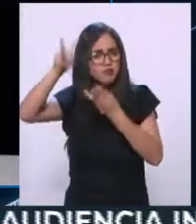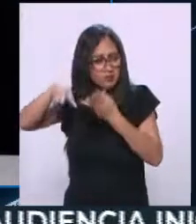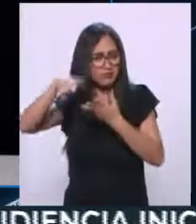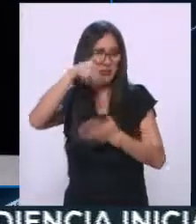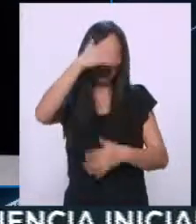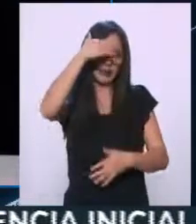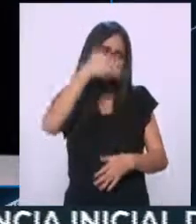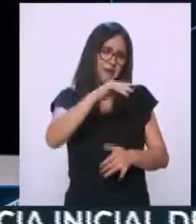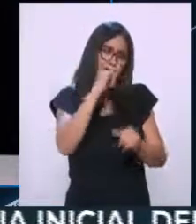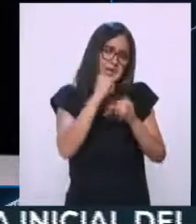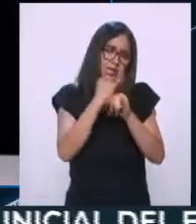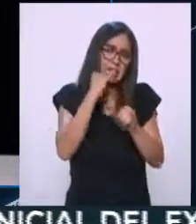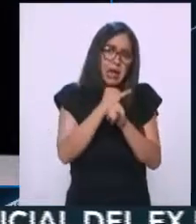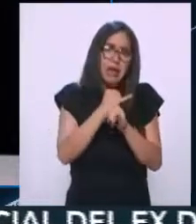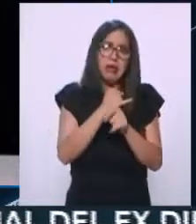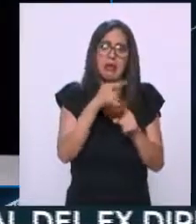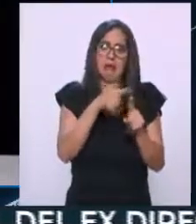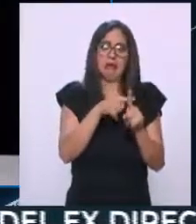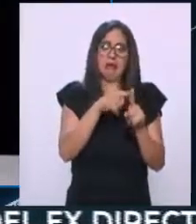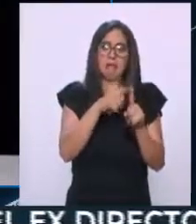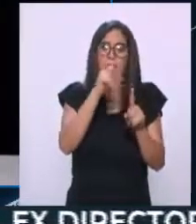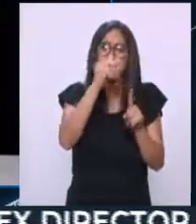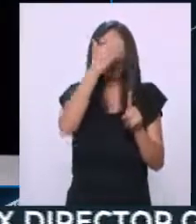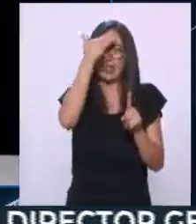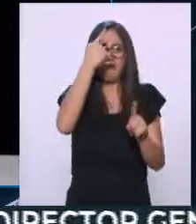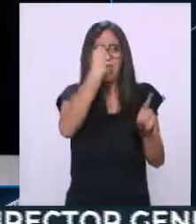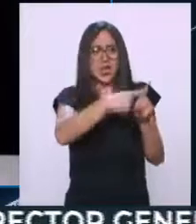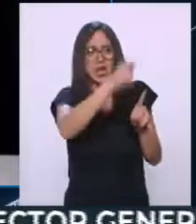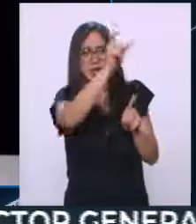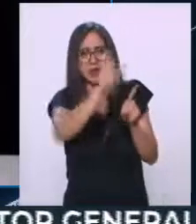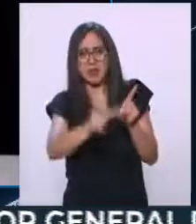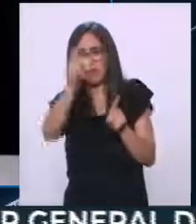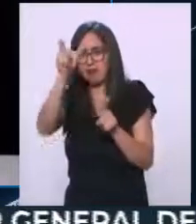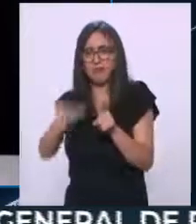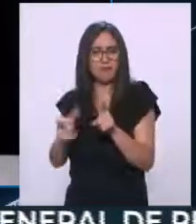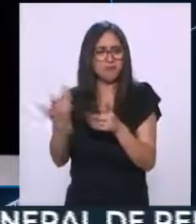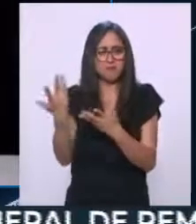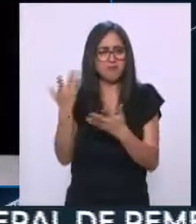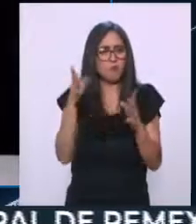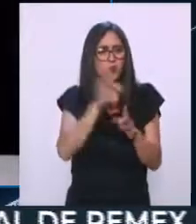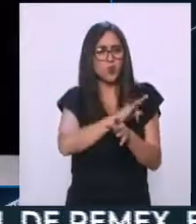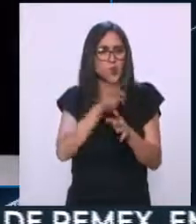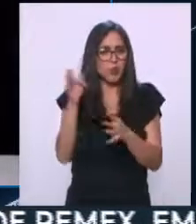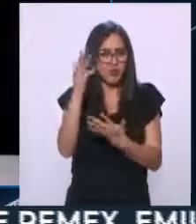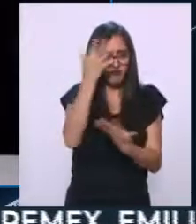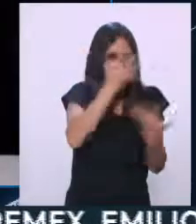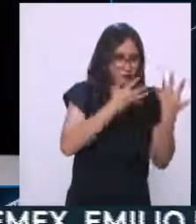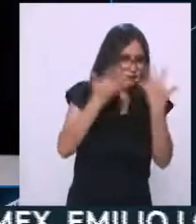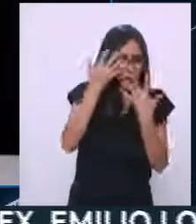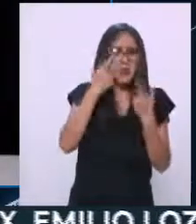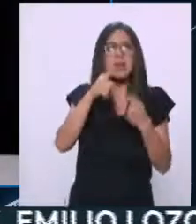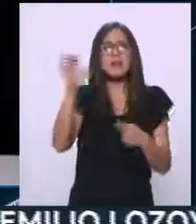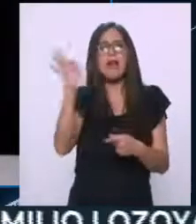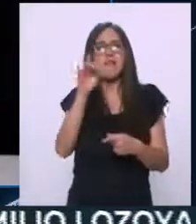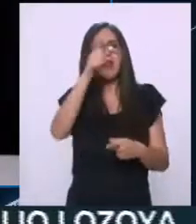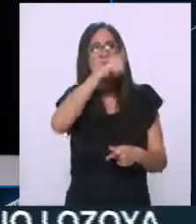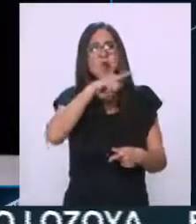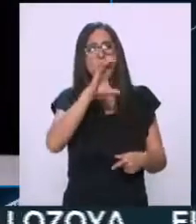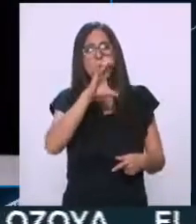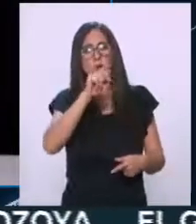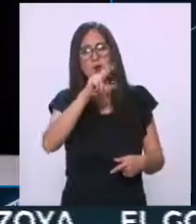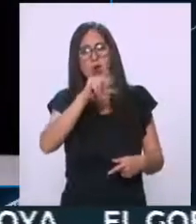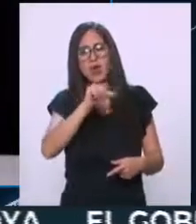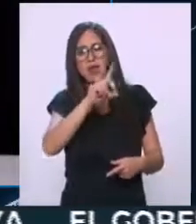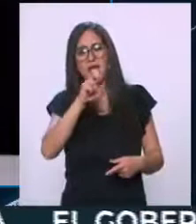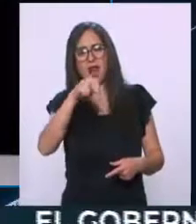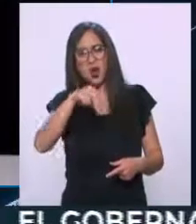inframundo, no se sabe quién es quién. Pero probablemente sea parte de algún estado. Se habla mucho de Corea del Norte que hace ese tipo de